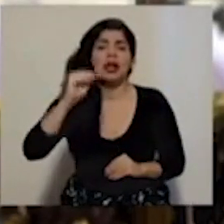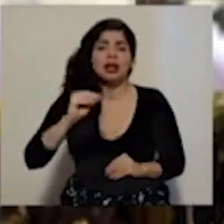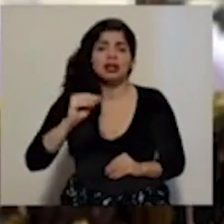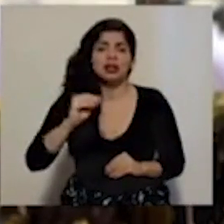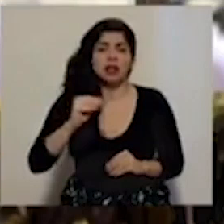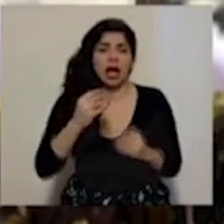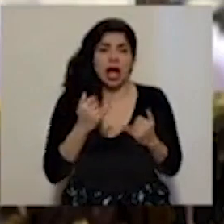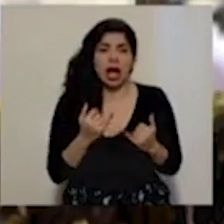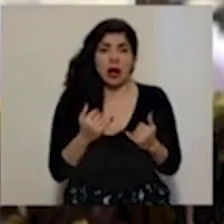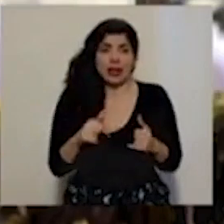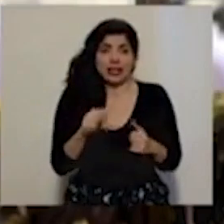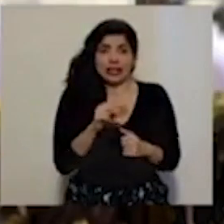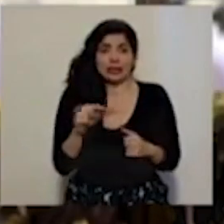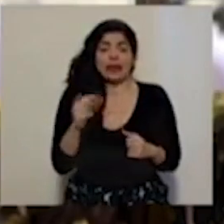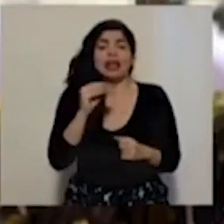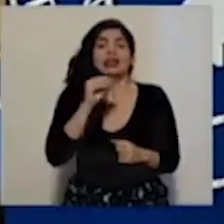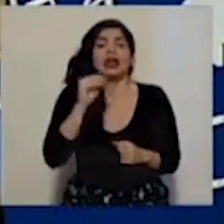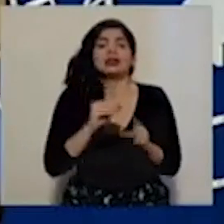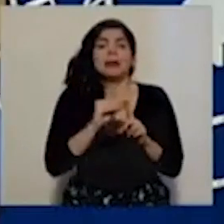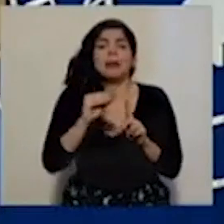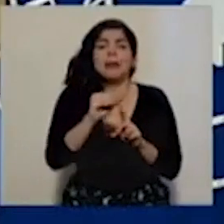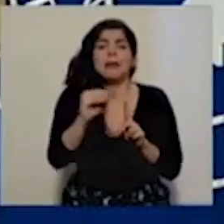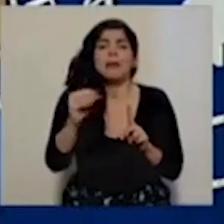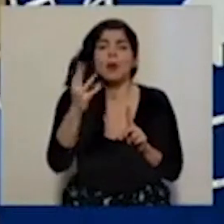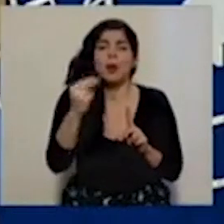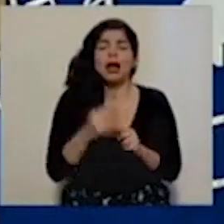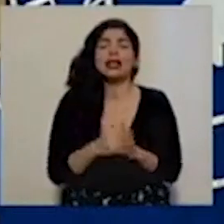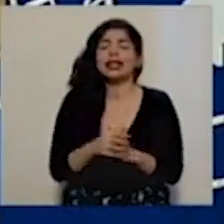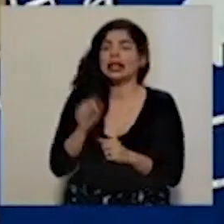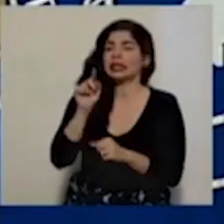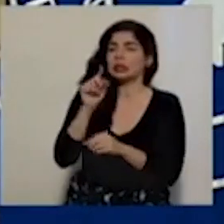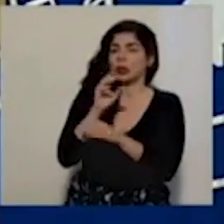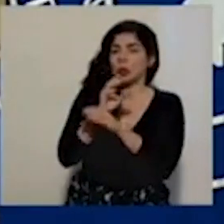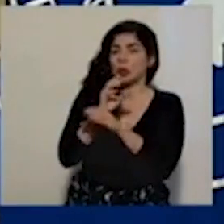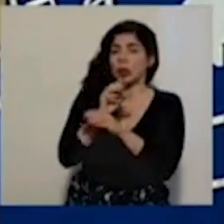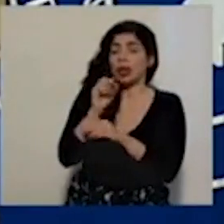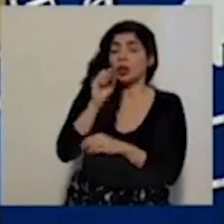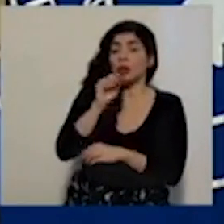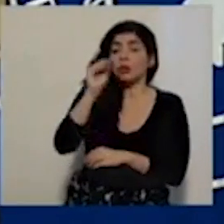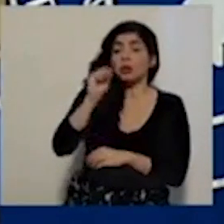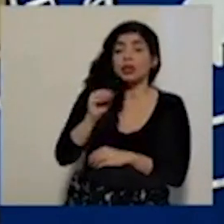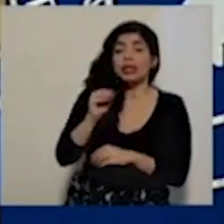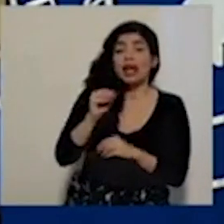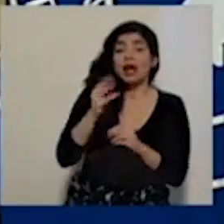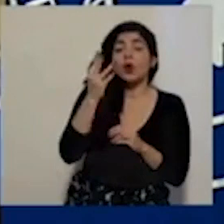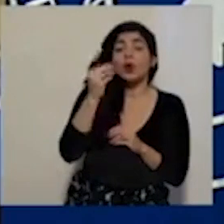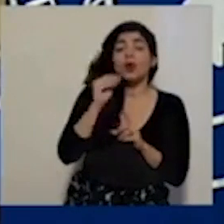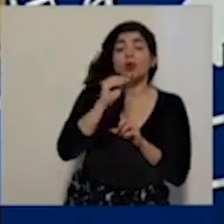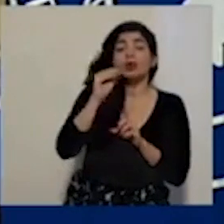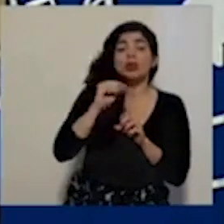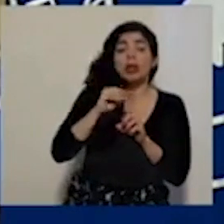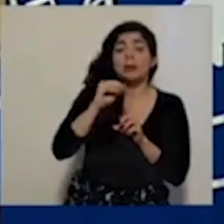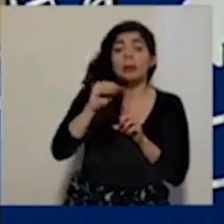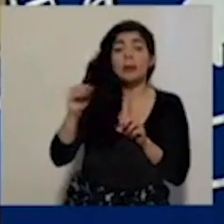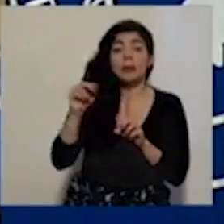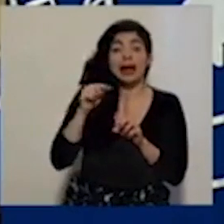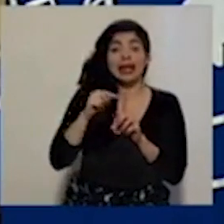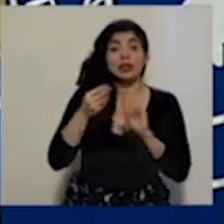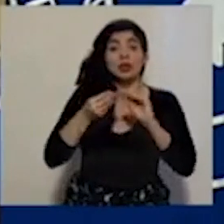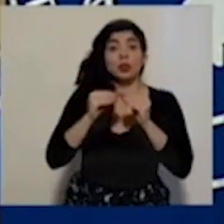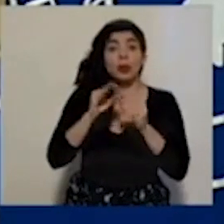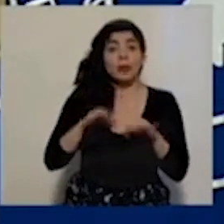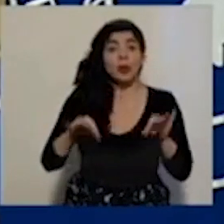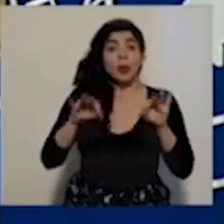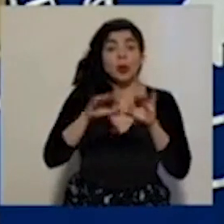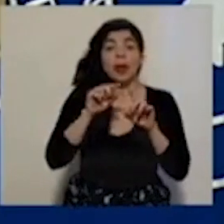país en la presente semana. Ok. Hay que tener cuidado un poco con el indicador de tasa de contagio. Entonces, es un indicador importante, pero no